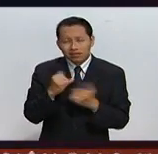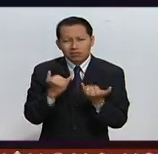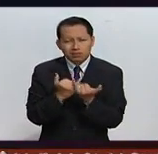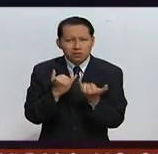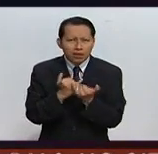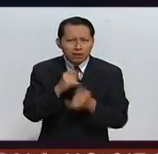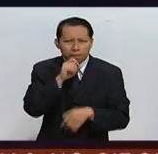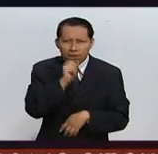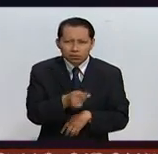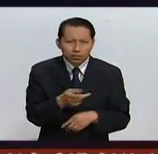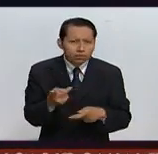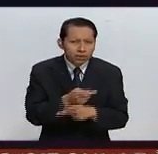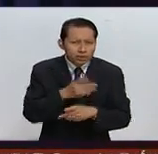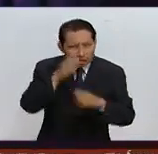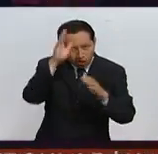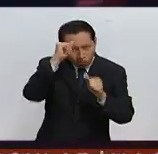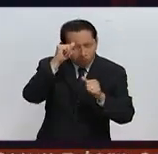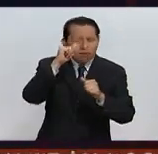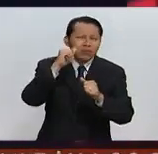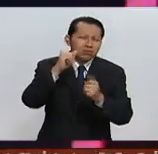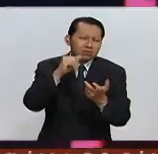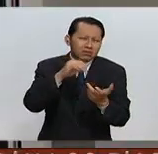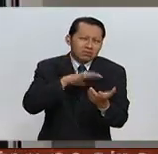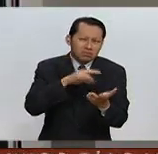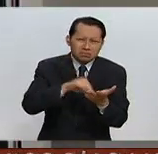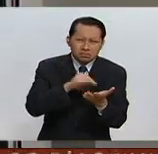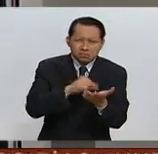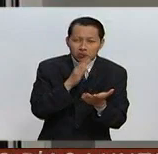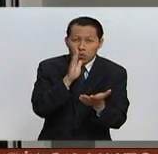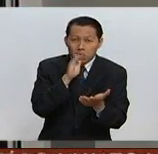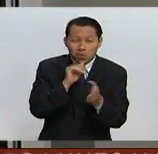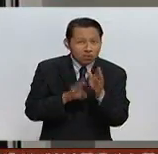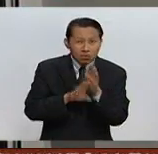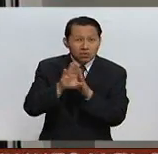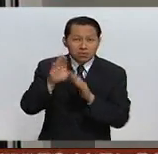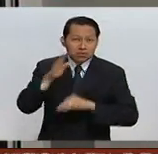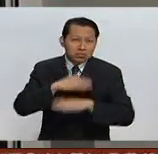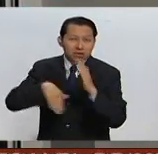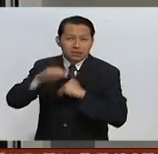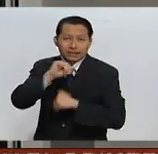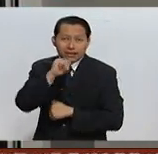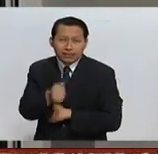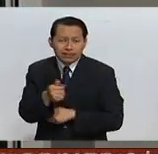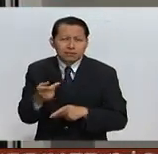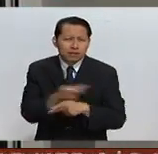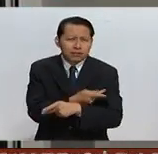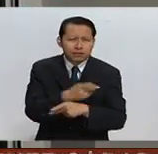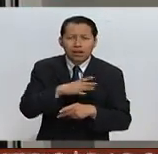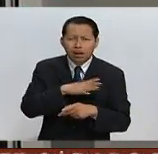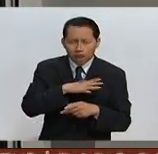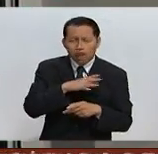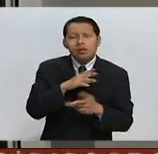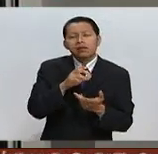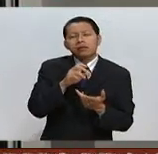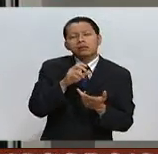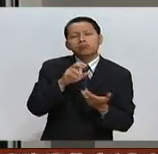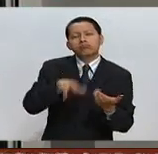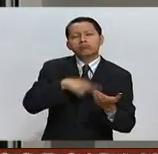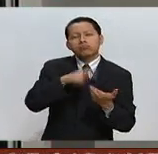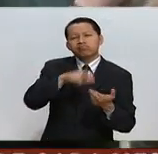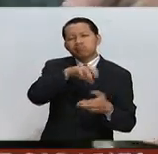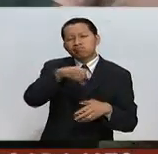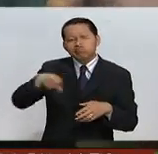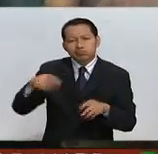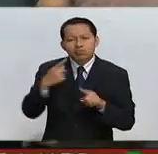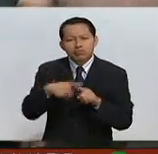después cuando estos acuerdos globales no pueden trascender, se da un proceso de subregionalización, ya no vamos